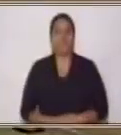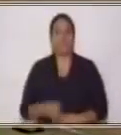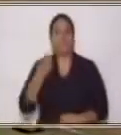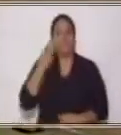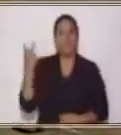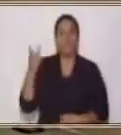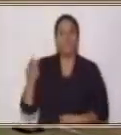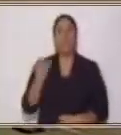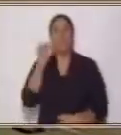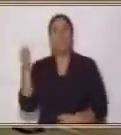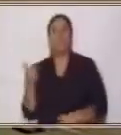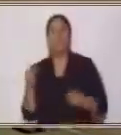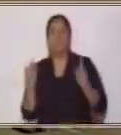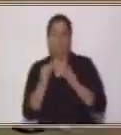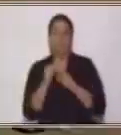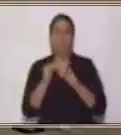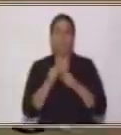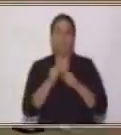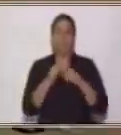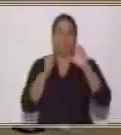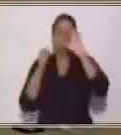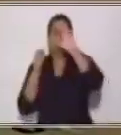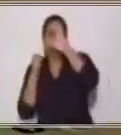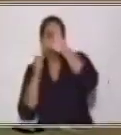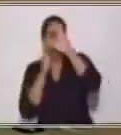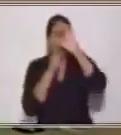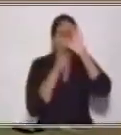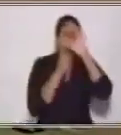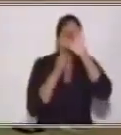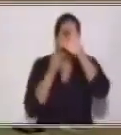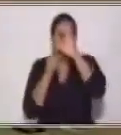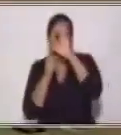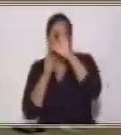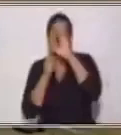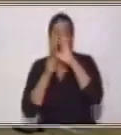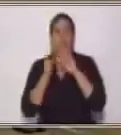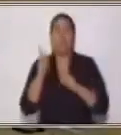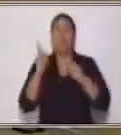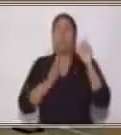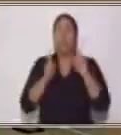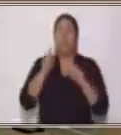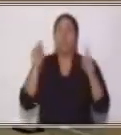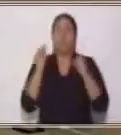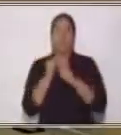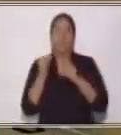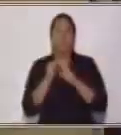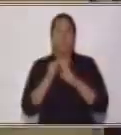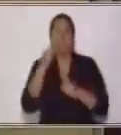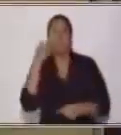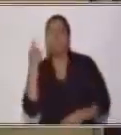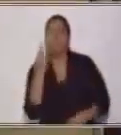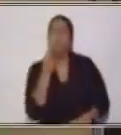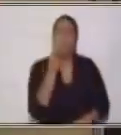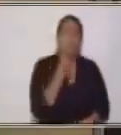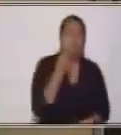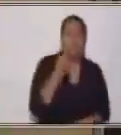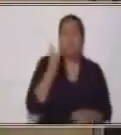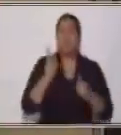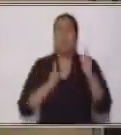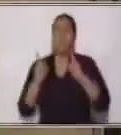ver. Otra más. Detective, detective. ¿Qué palabra buscarás? Vamos a ver qué palabra.